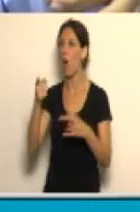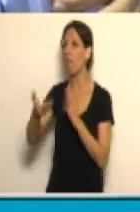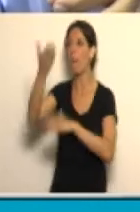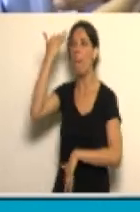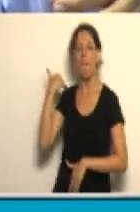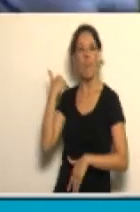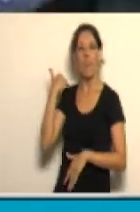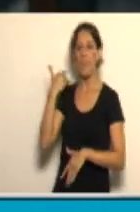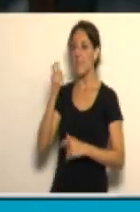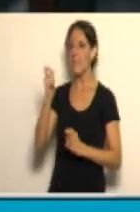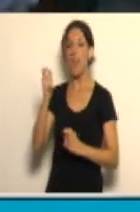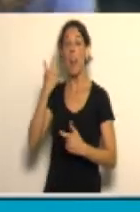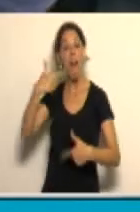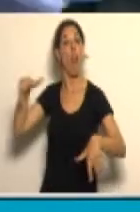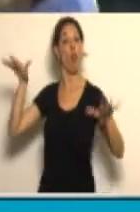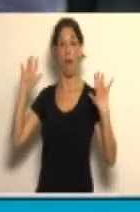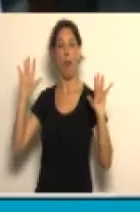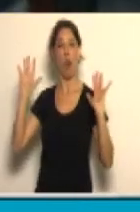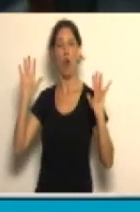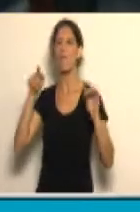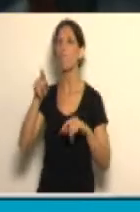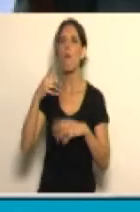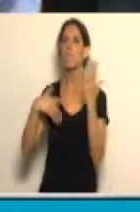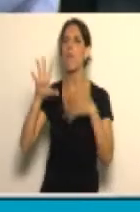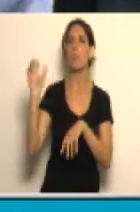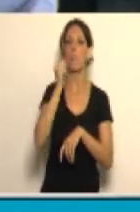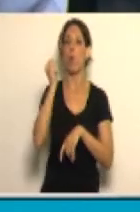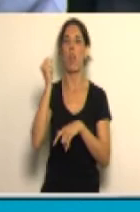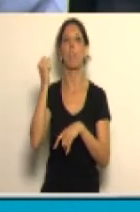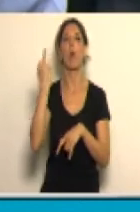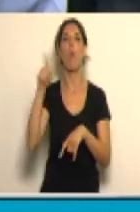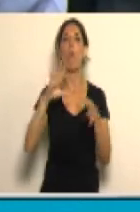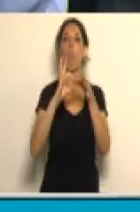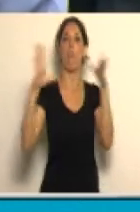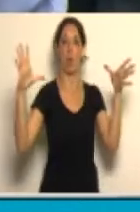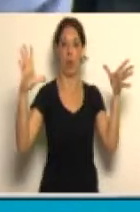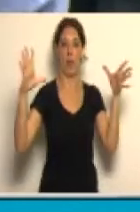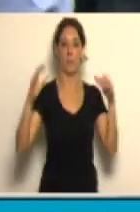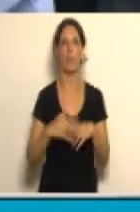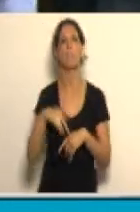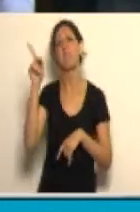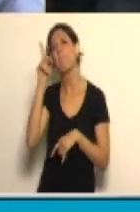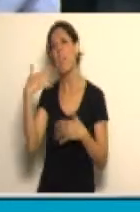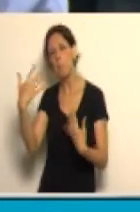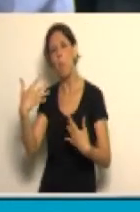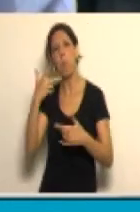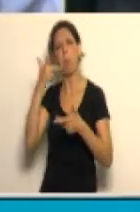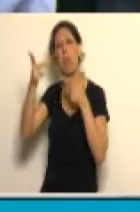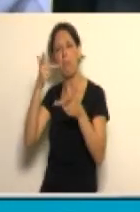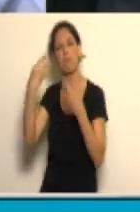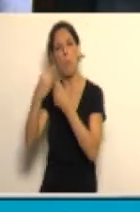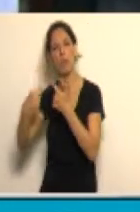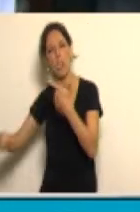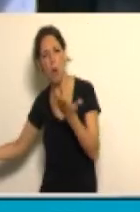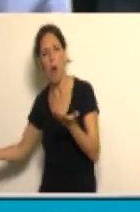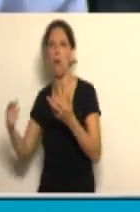quien tal vez hizo la cosa más importante en democracia. A Néstor se lo podrá juzgar por su gobierno,